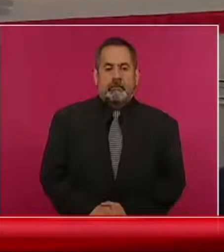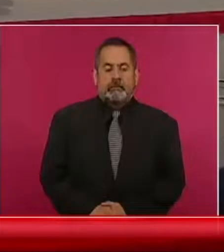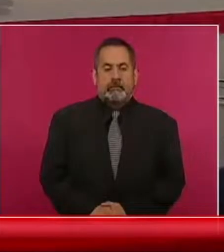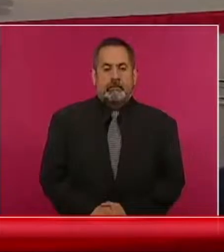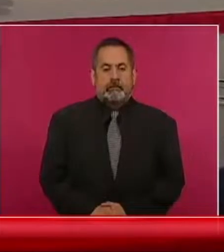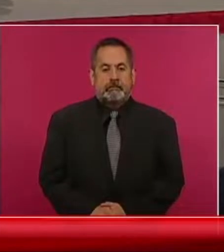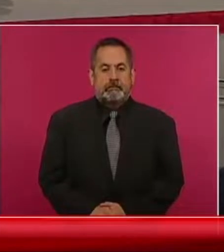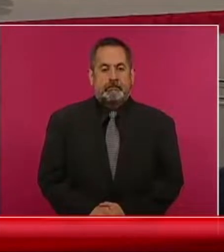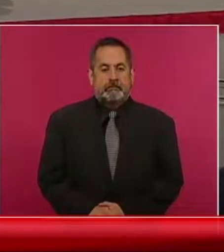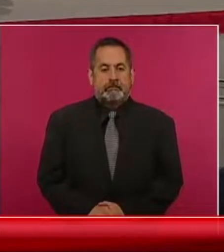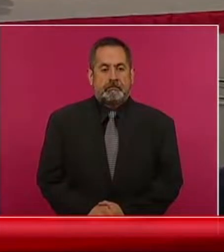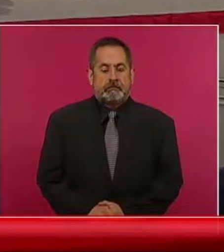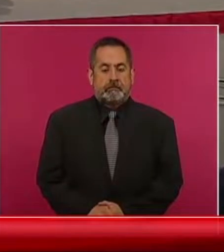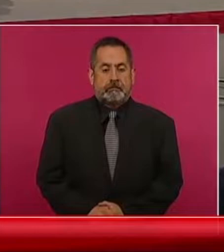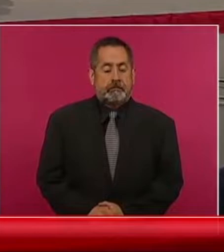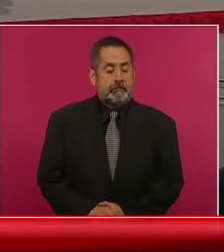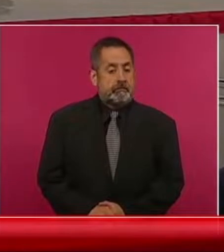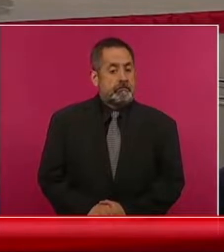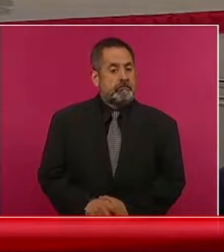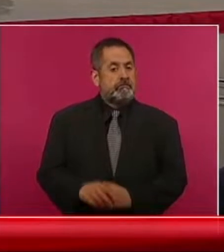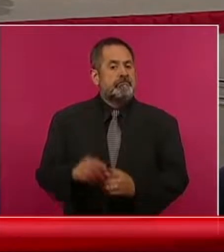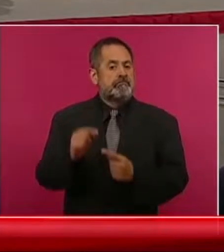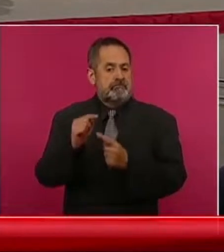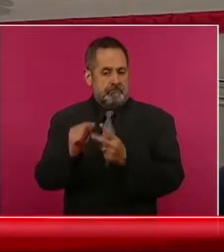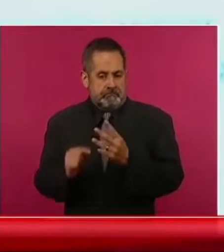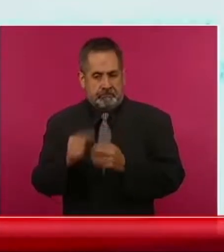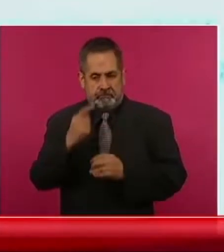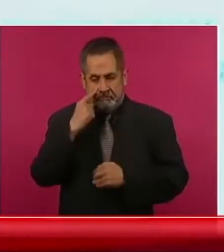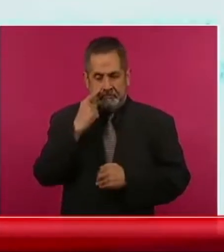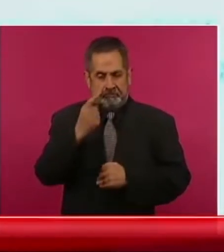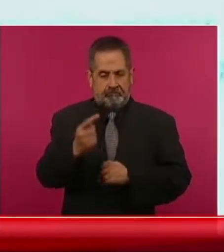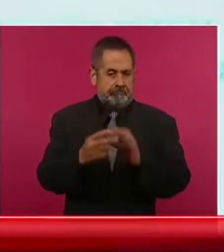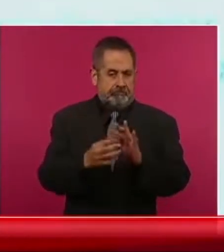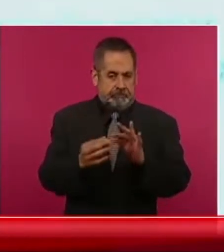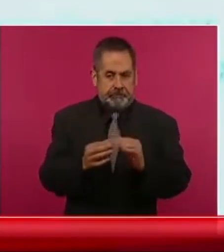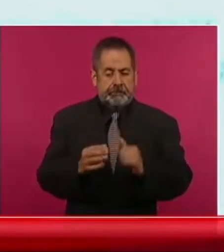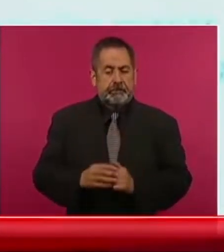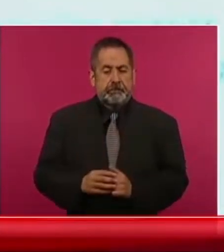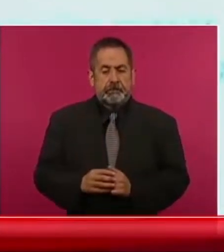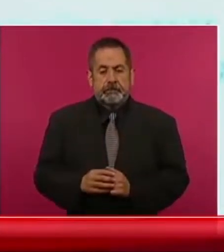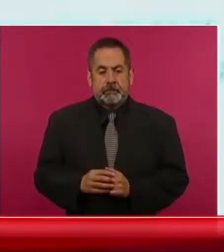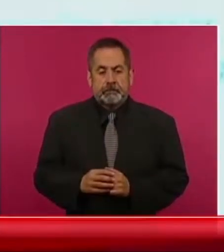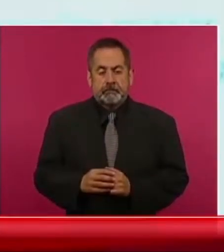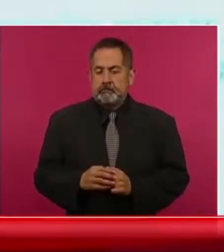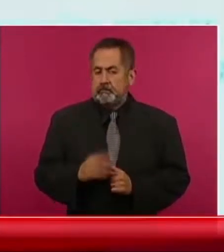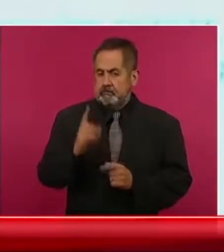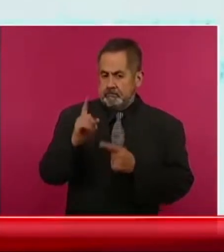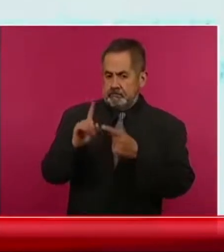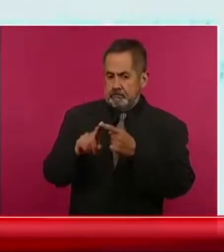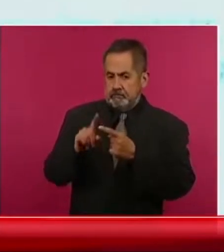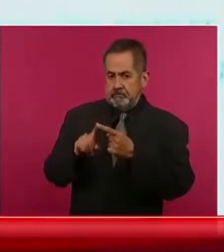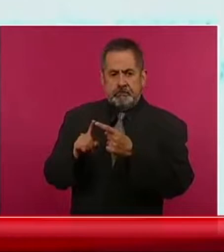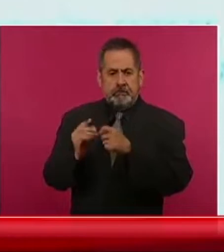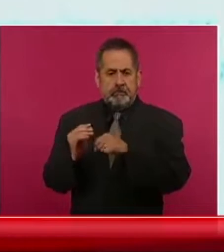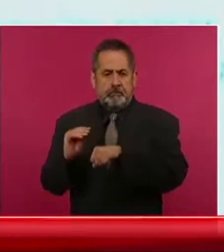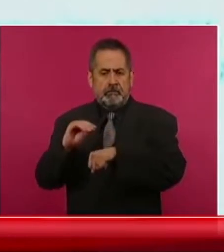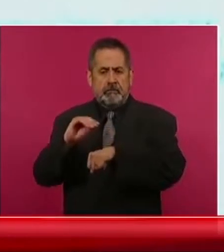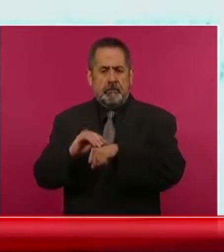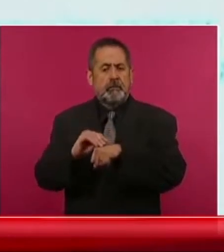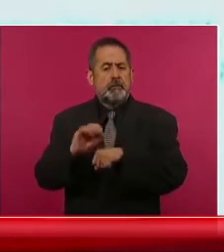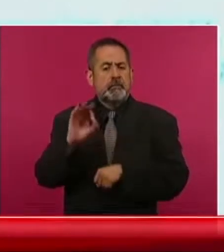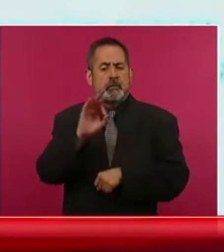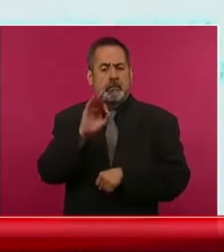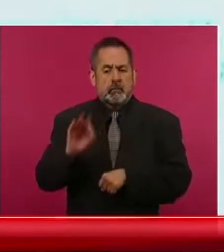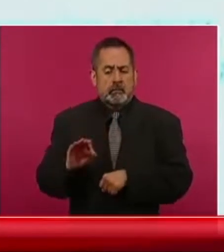ganan. Así tenemos, por un lado, hay un incremento porcentual